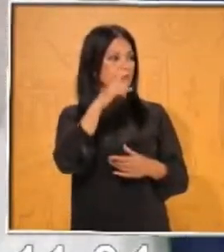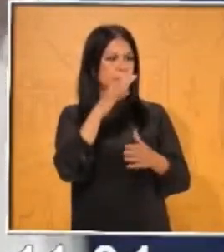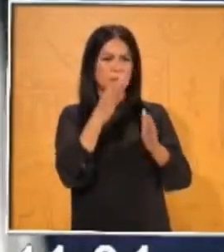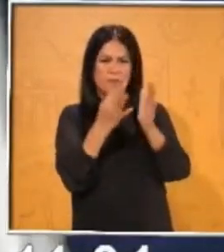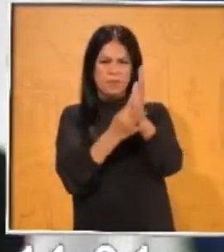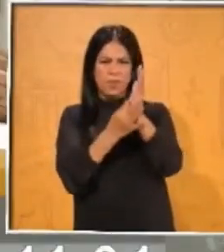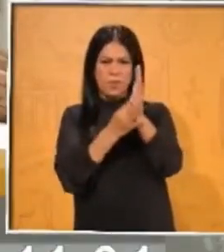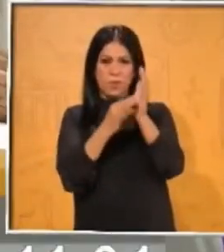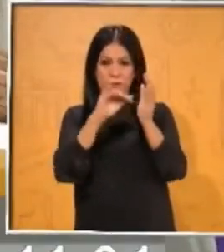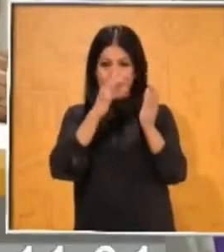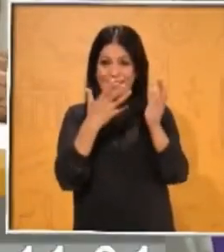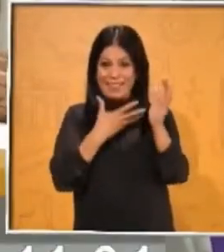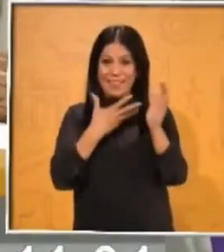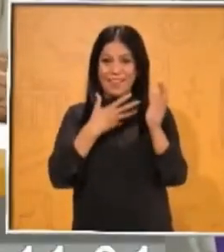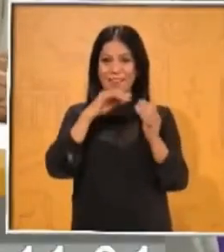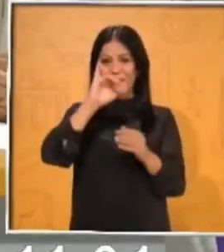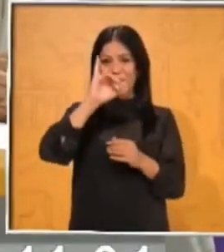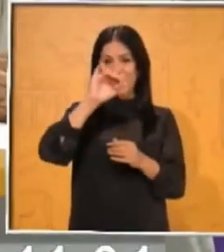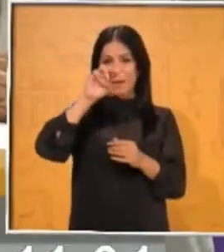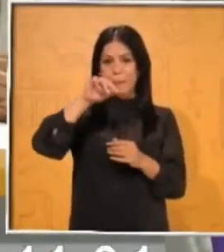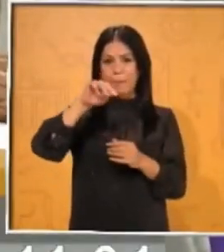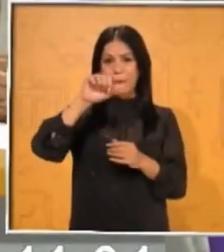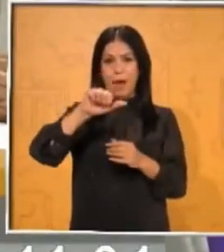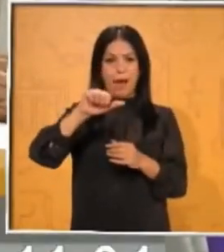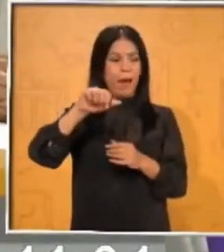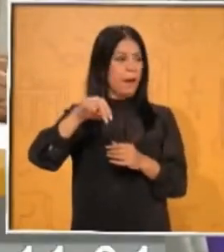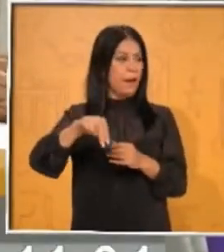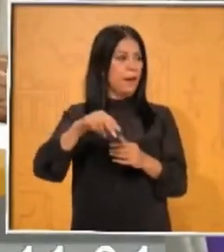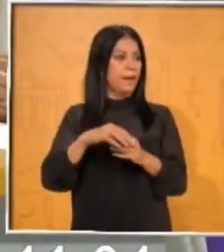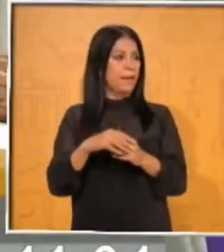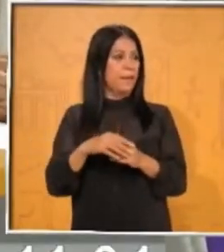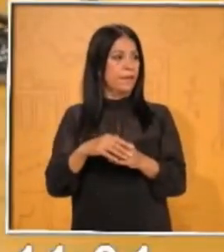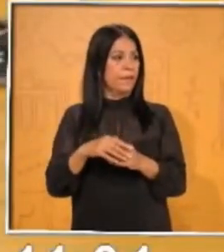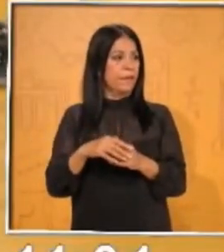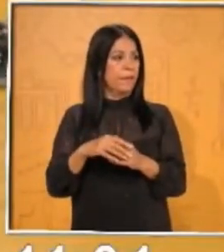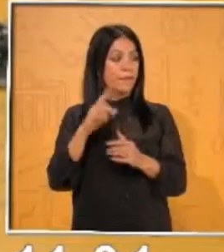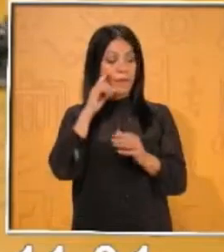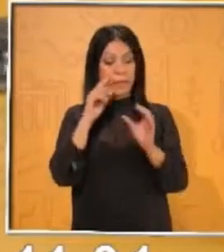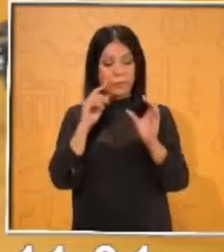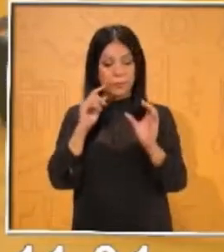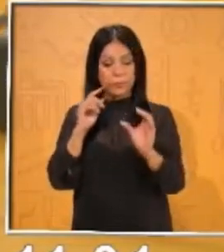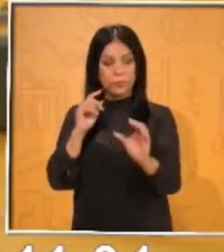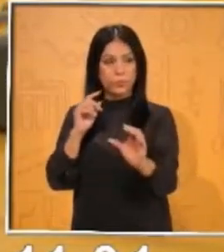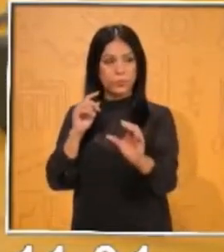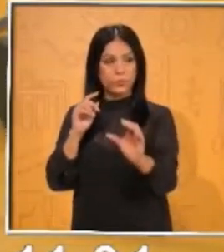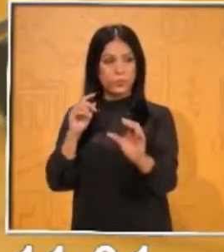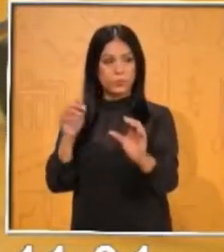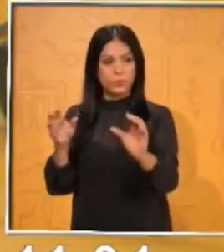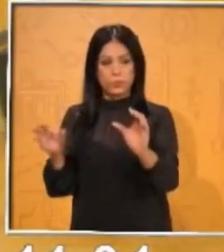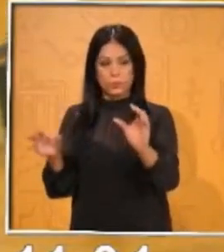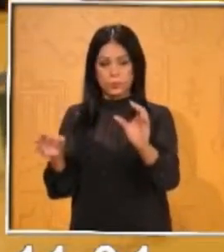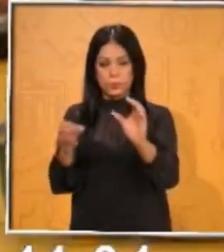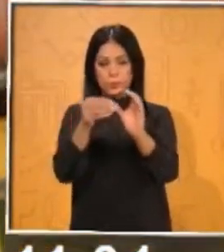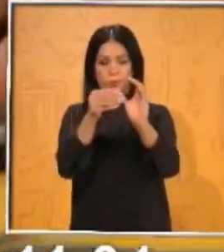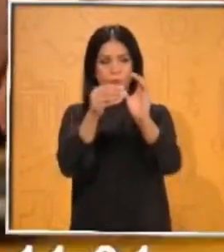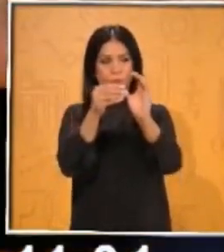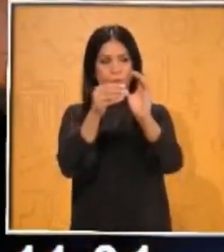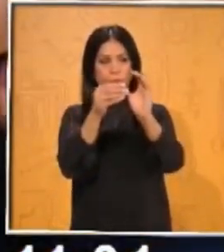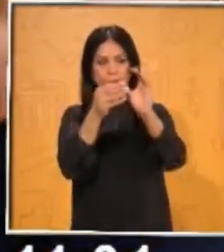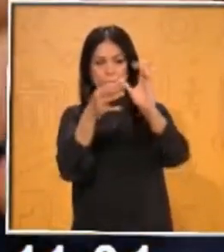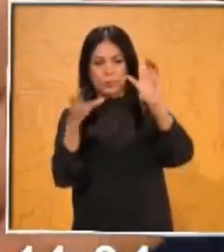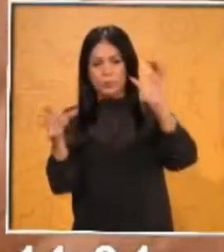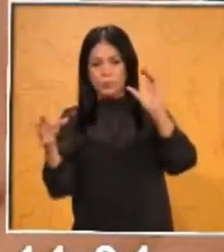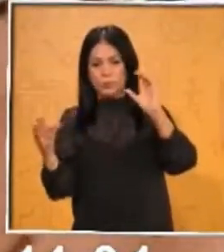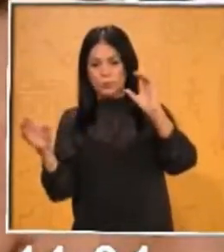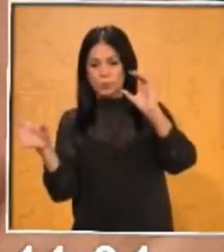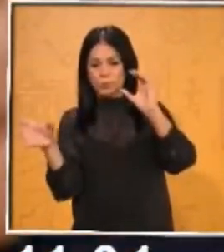el cual va a ser adherido, ¿sí? A través de la función del magnetismo por esos pequeños clavos, ¿sí?